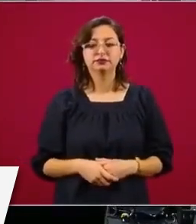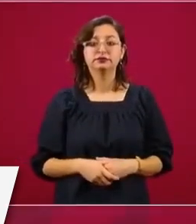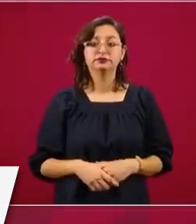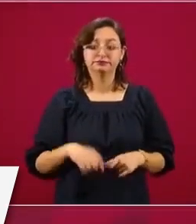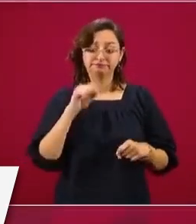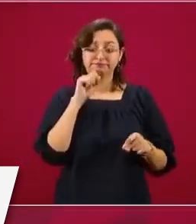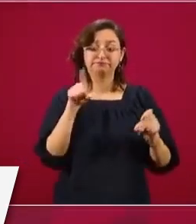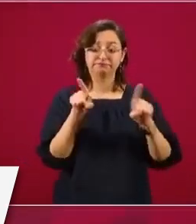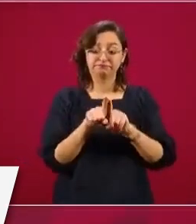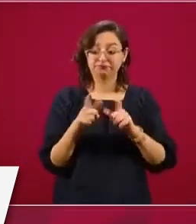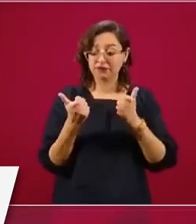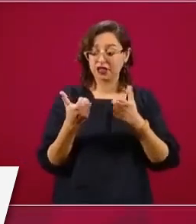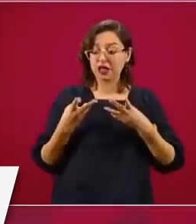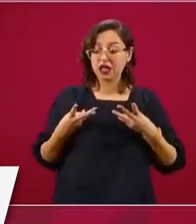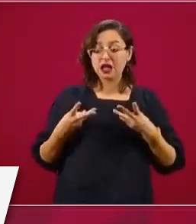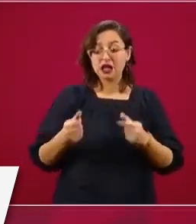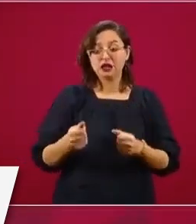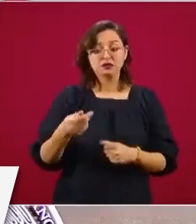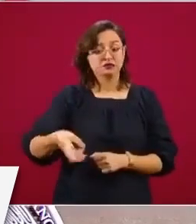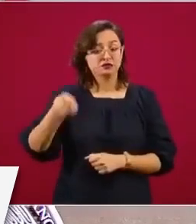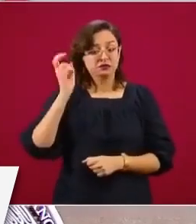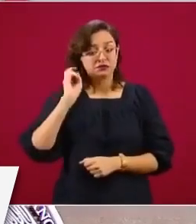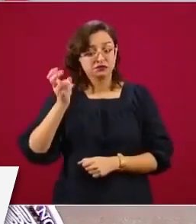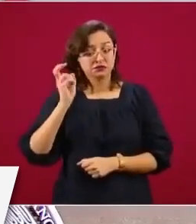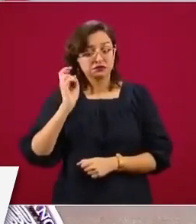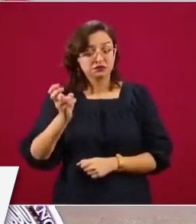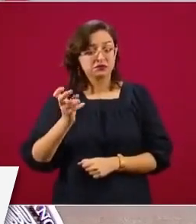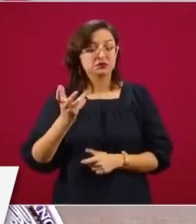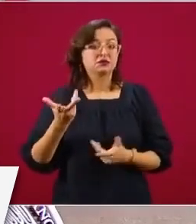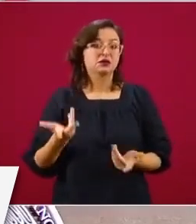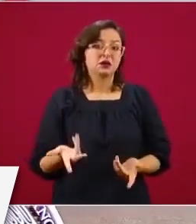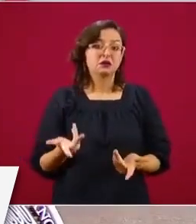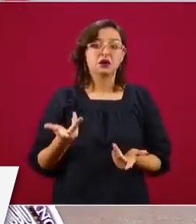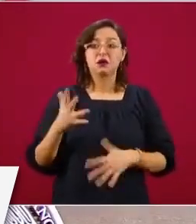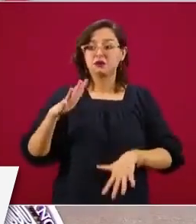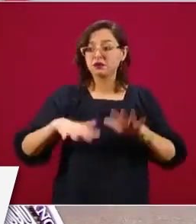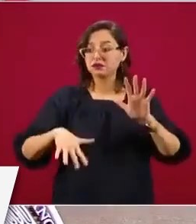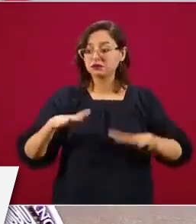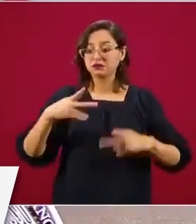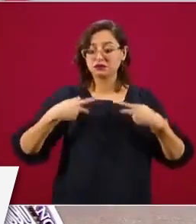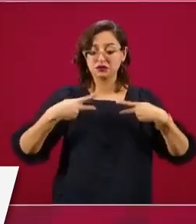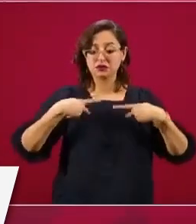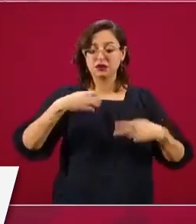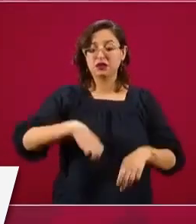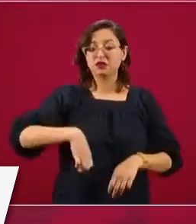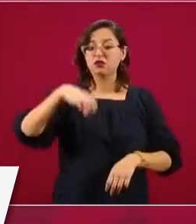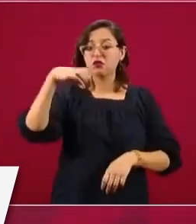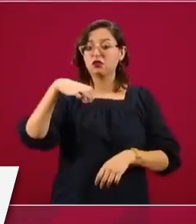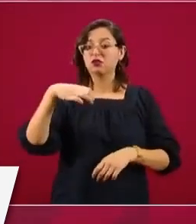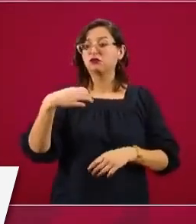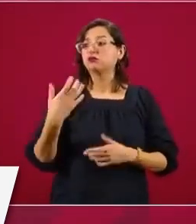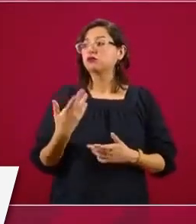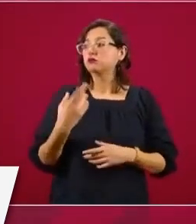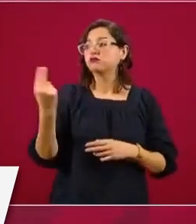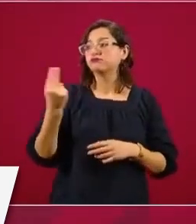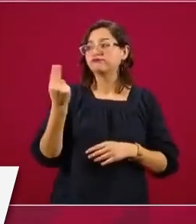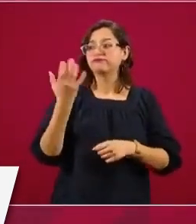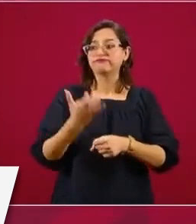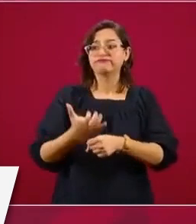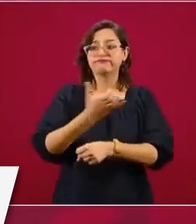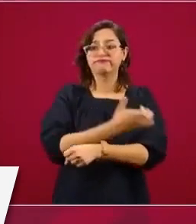mucho en pasaje, porque si es un adulto mayor tiene que ir acompañado de